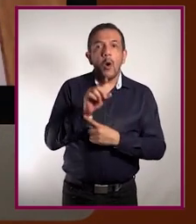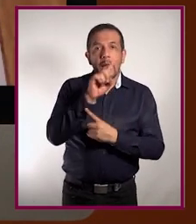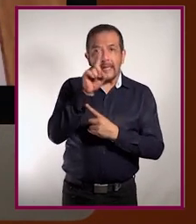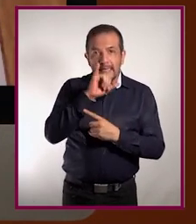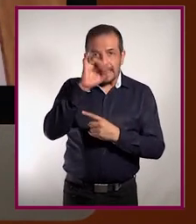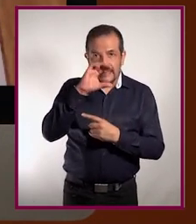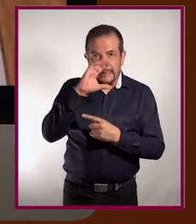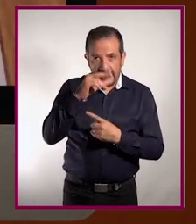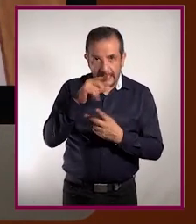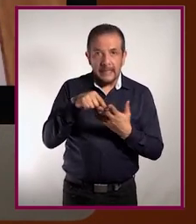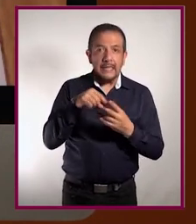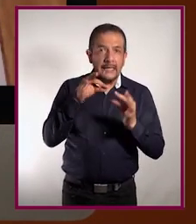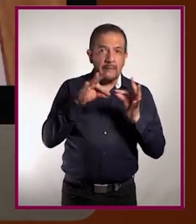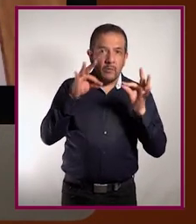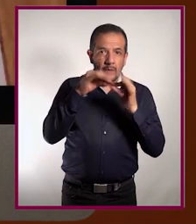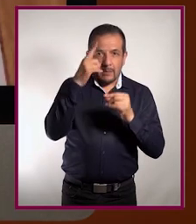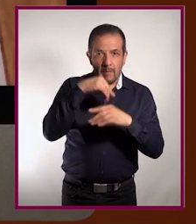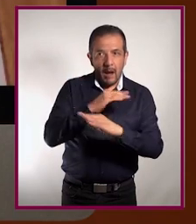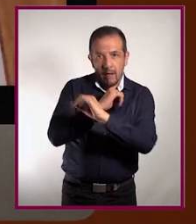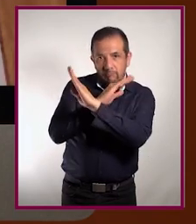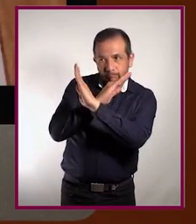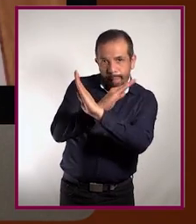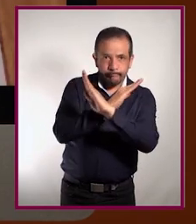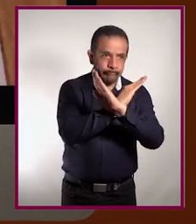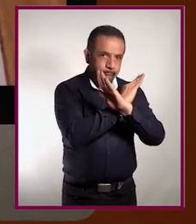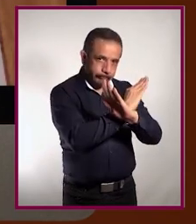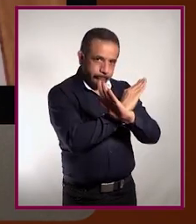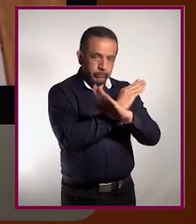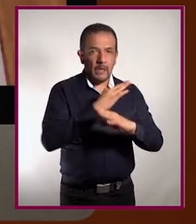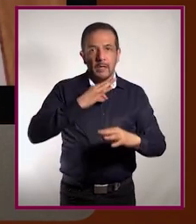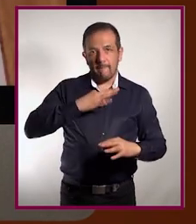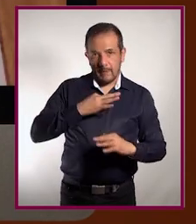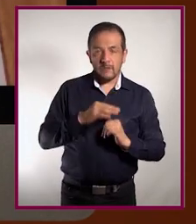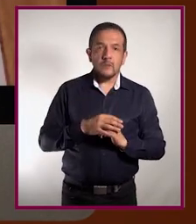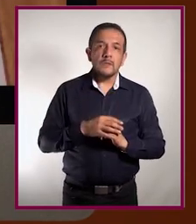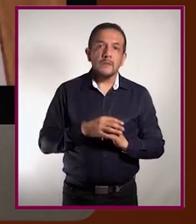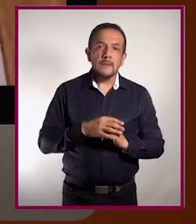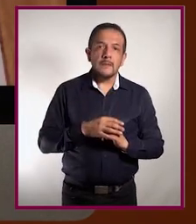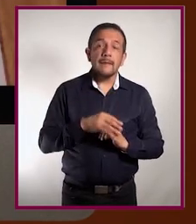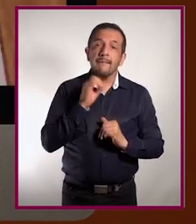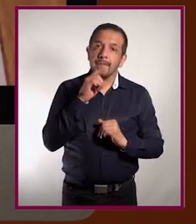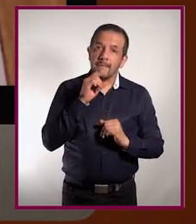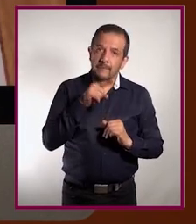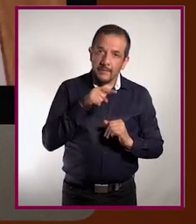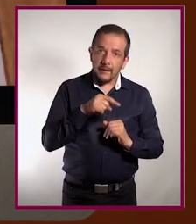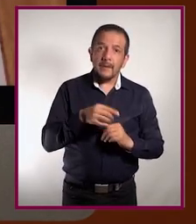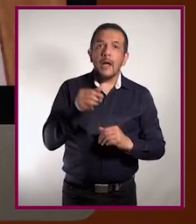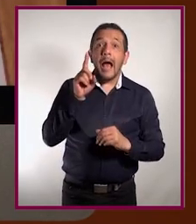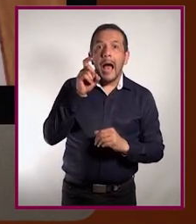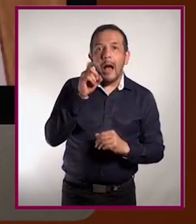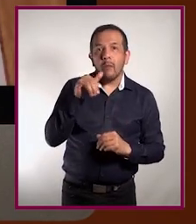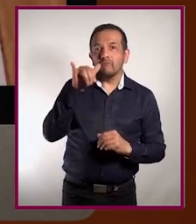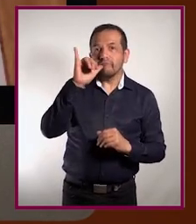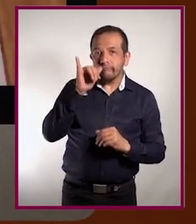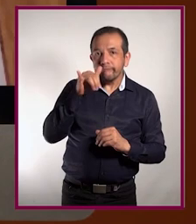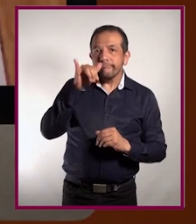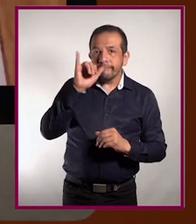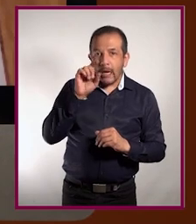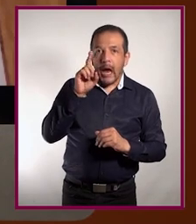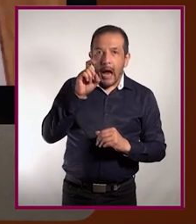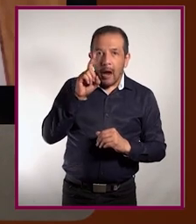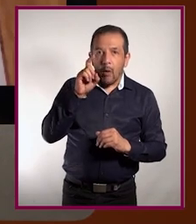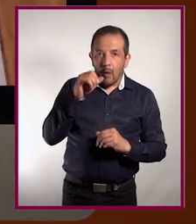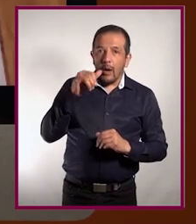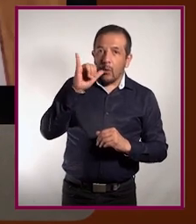el zinc, que son importantes en la respuesta de nuestro cuerpo a enfermedades infecciosas y hidratarnos adecuadamente,